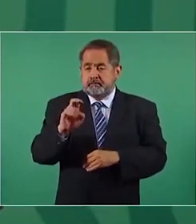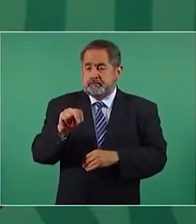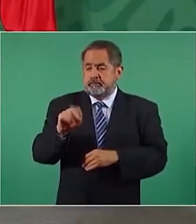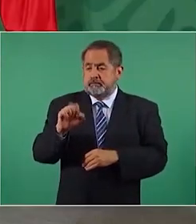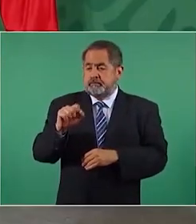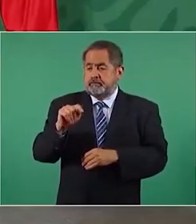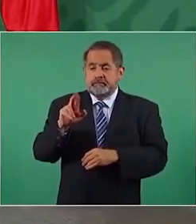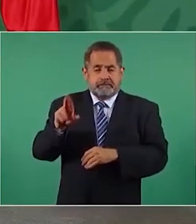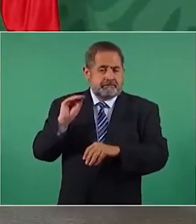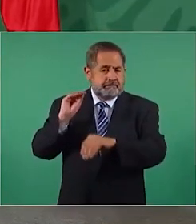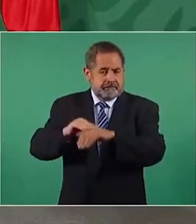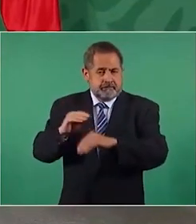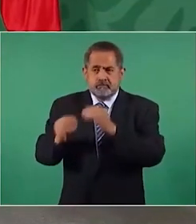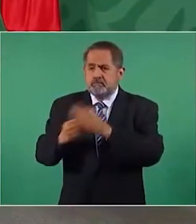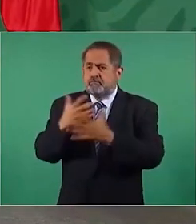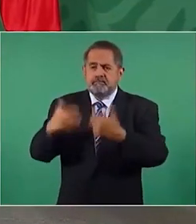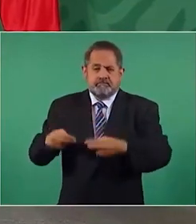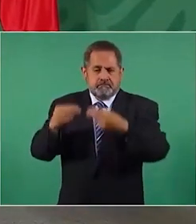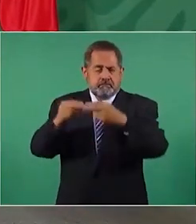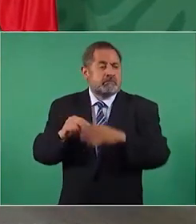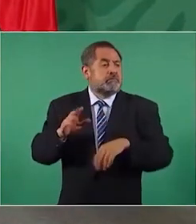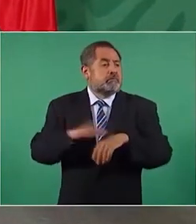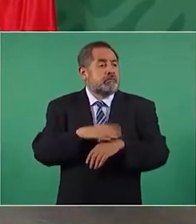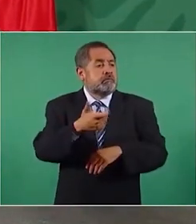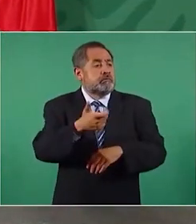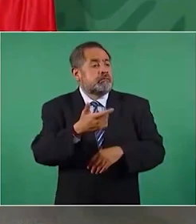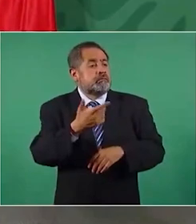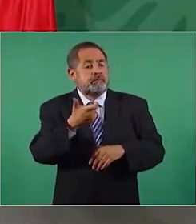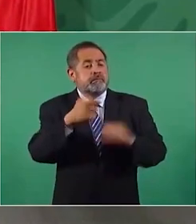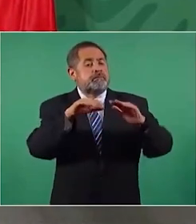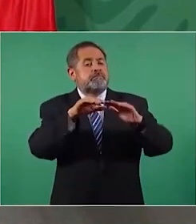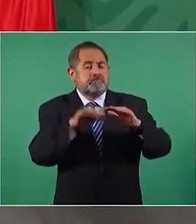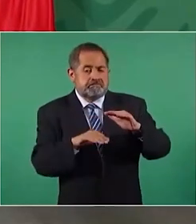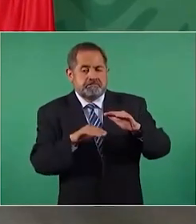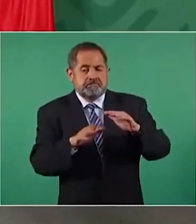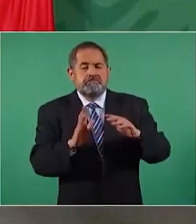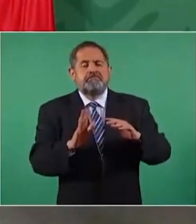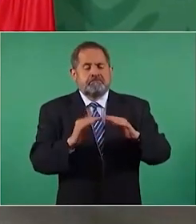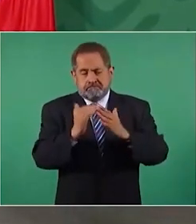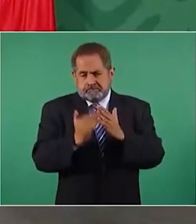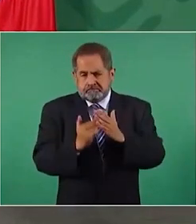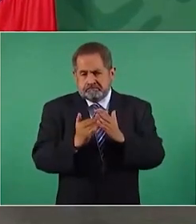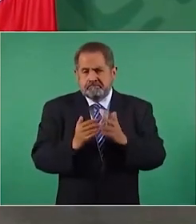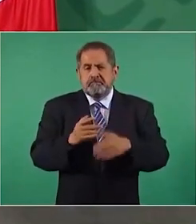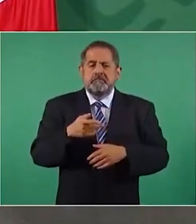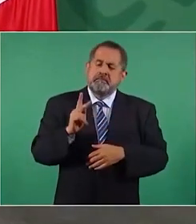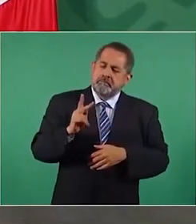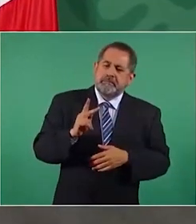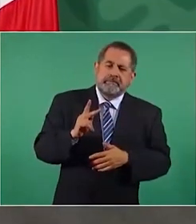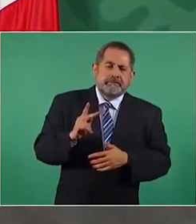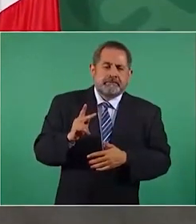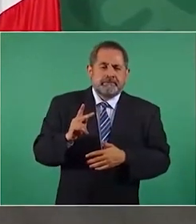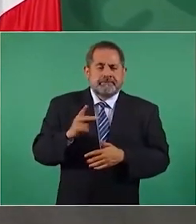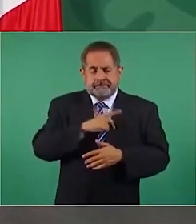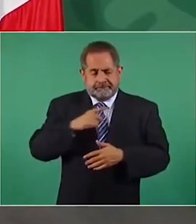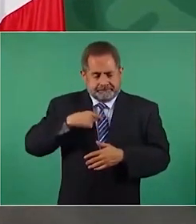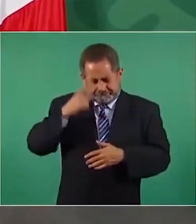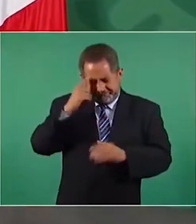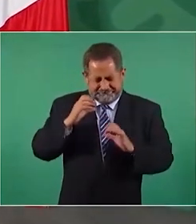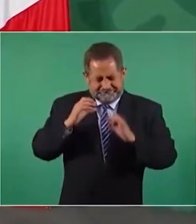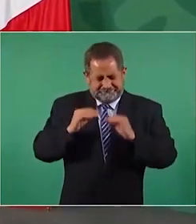porque ya se bajaron los precios. Pero hay que procurar